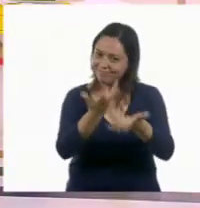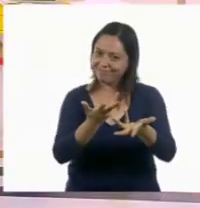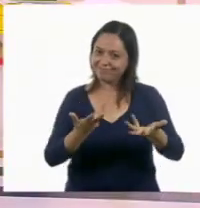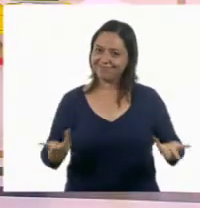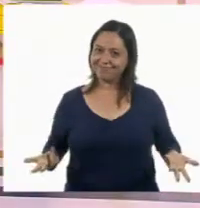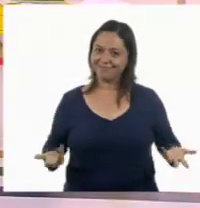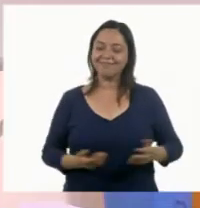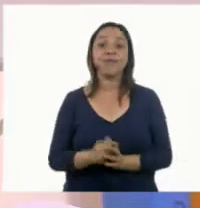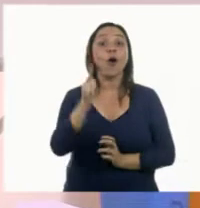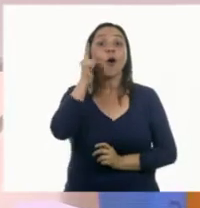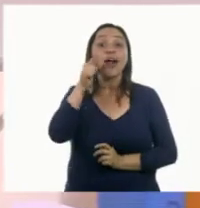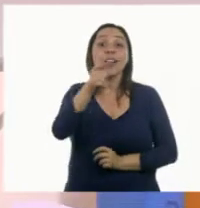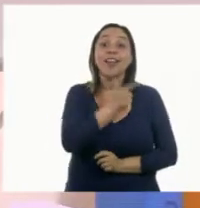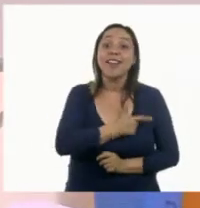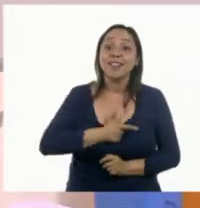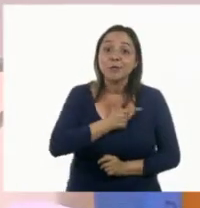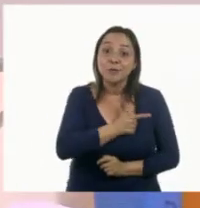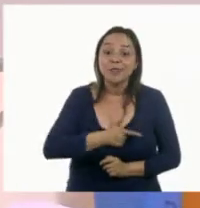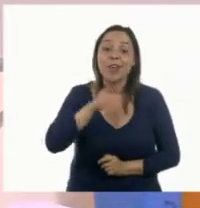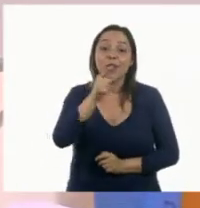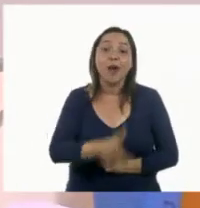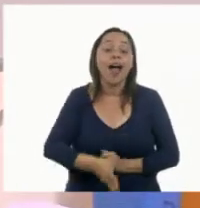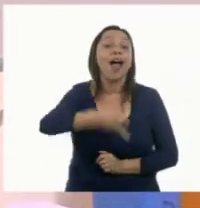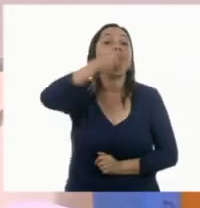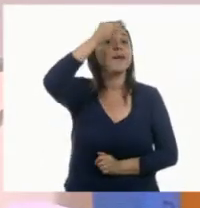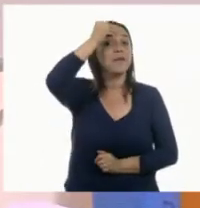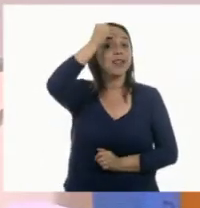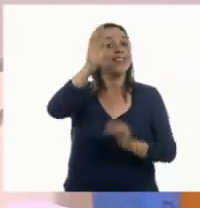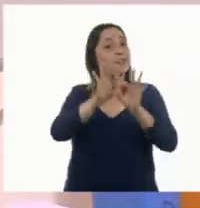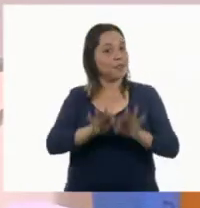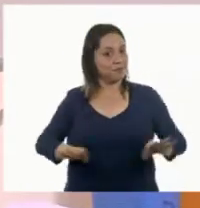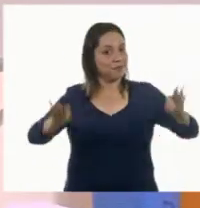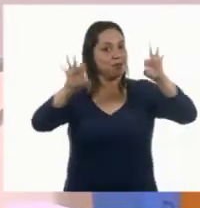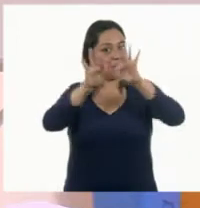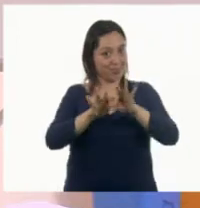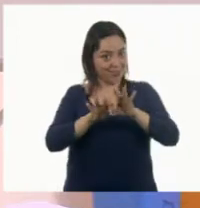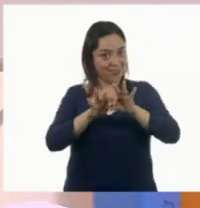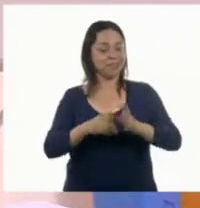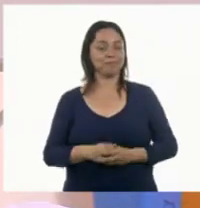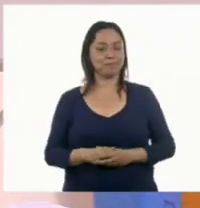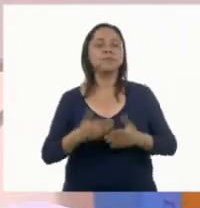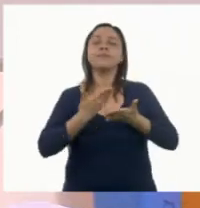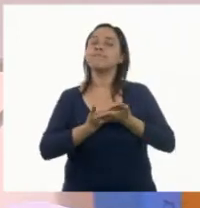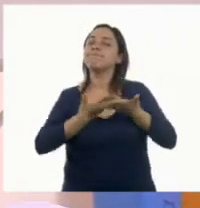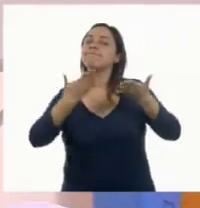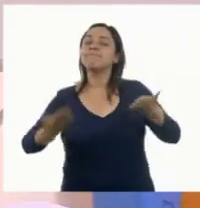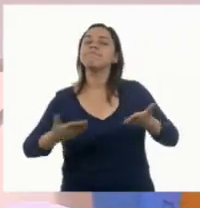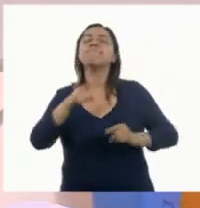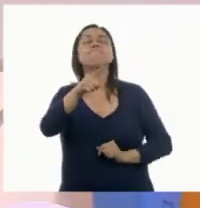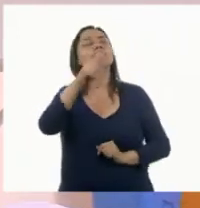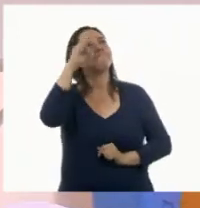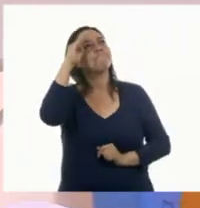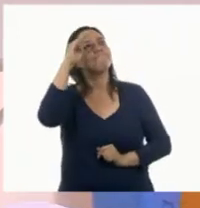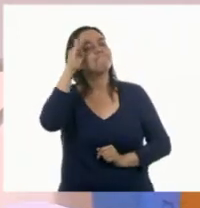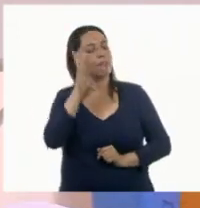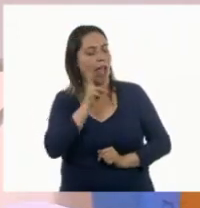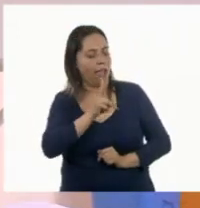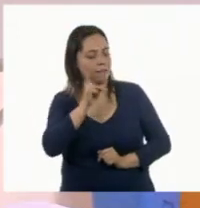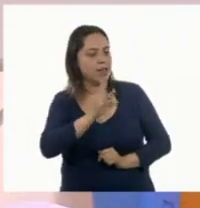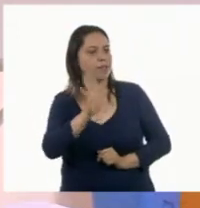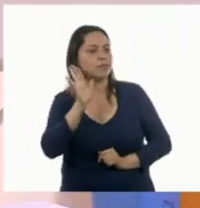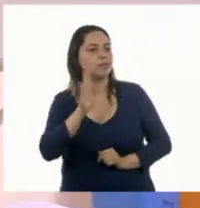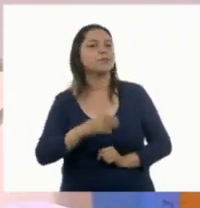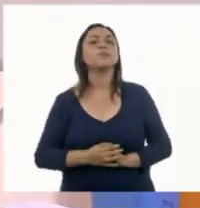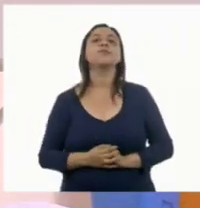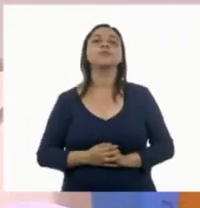Espero que les haya gustado y que hayamos aprendido algo importante. Oye, ¿qué te parece si ahorita vamos a